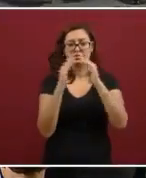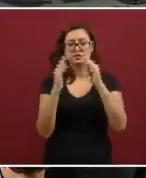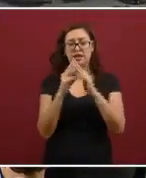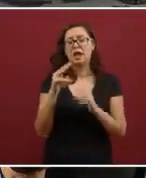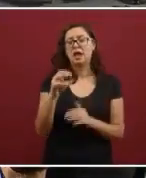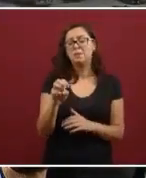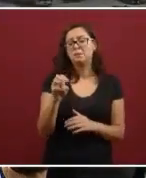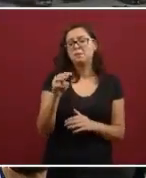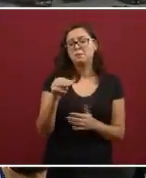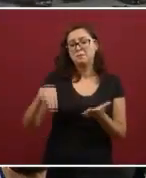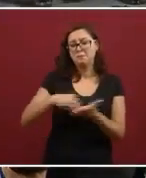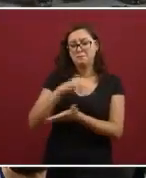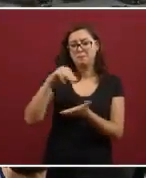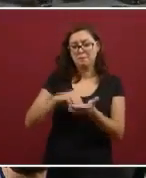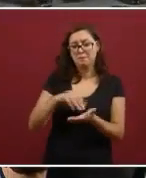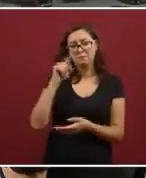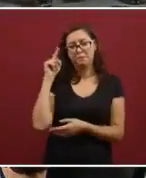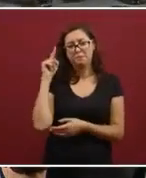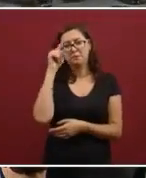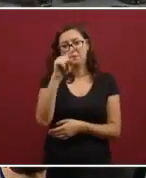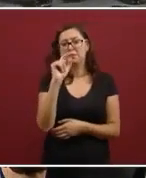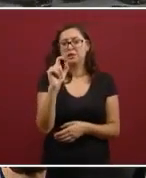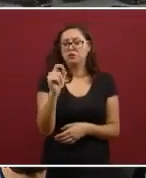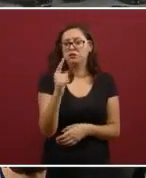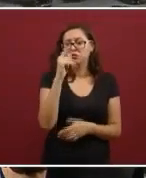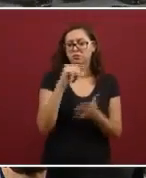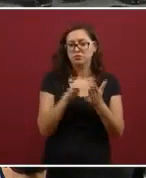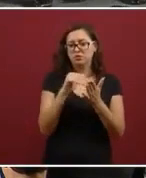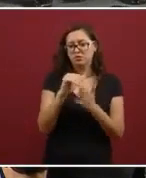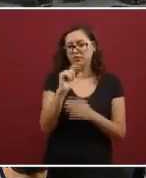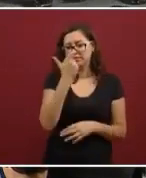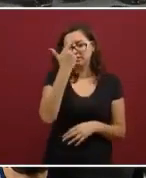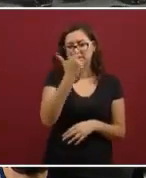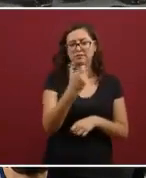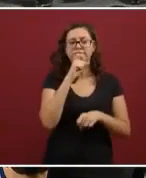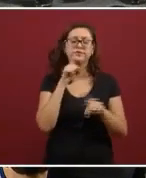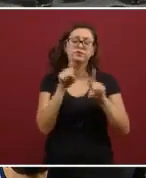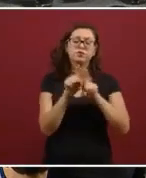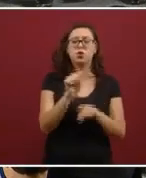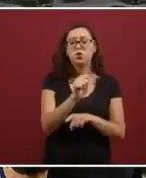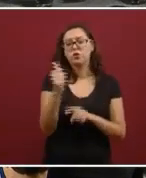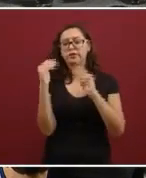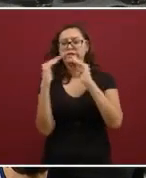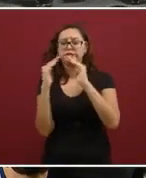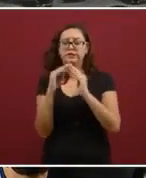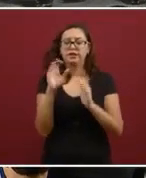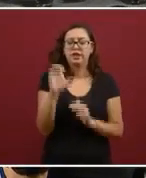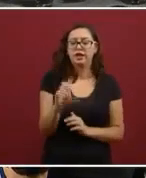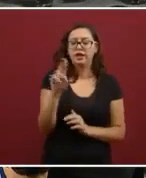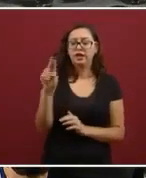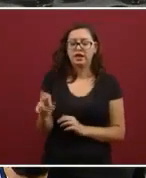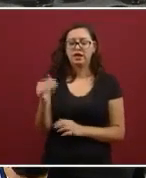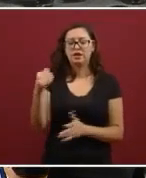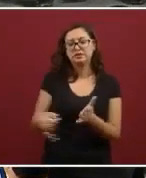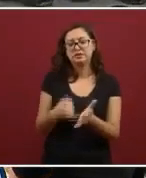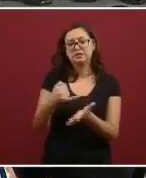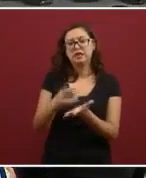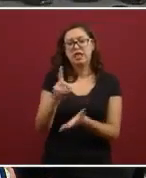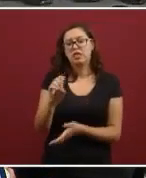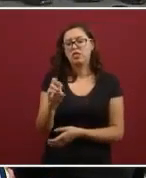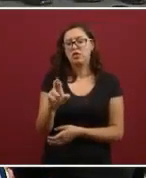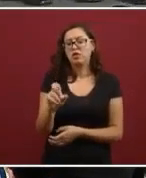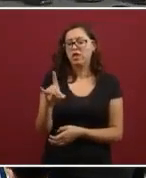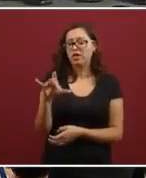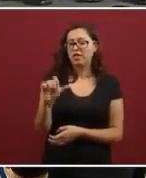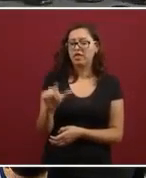una de ellas valuada en 21 millones de pesos, destaca una casa en Cancún, que está en Isla Dorada, que es una de